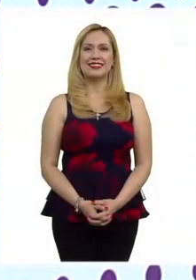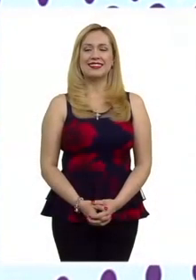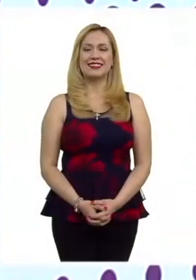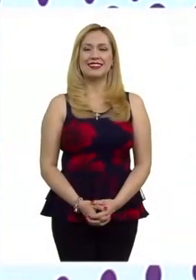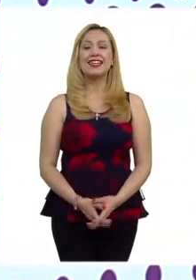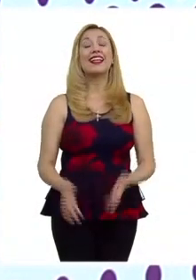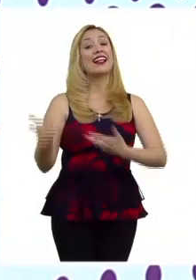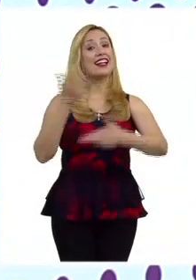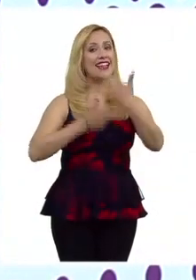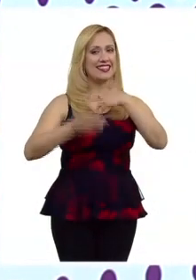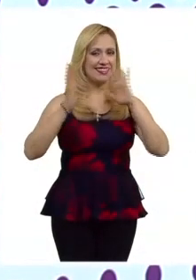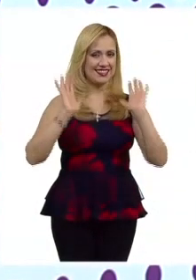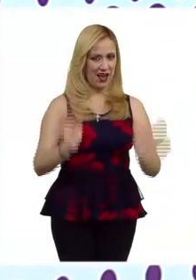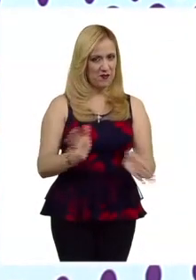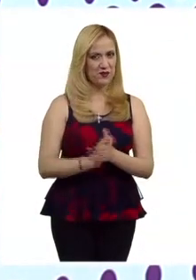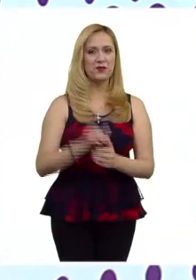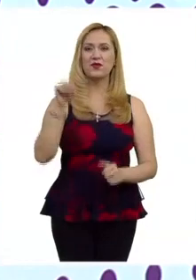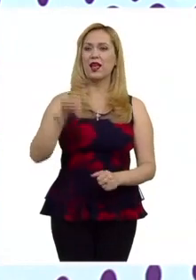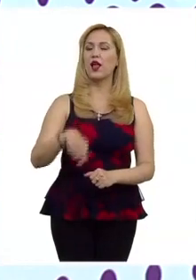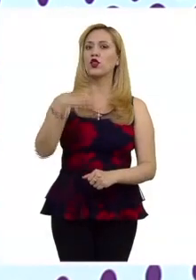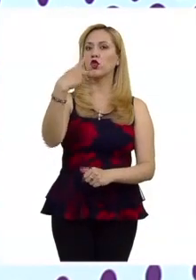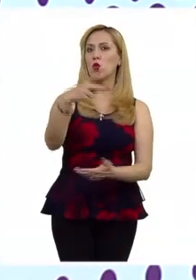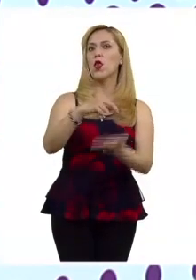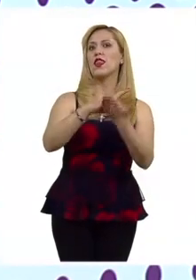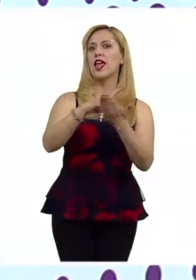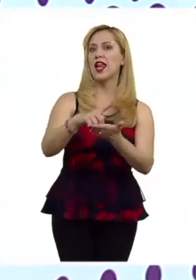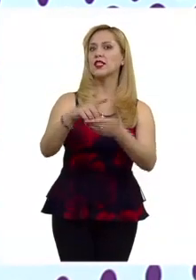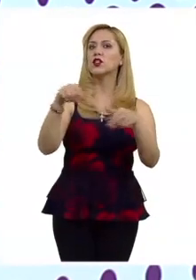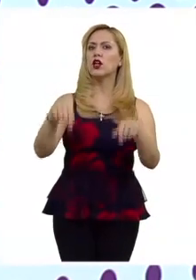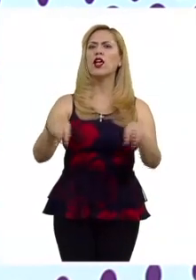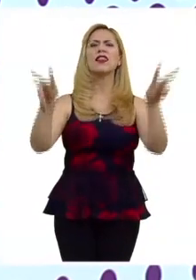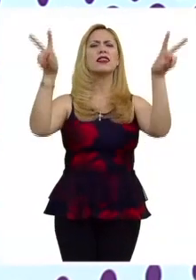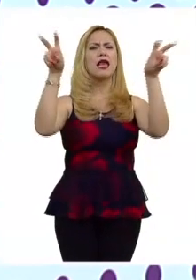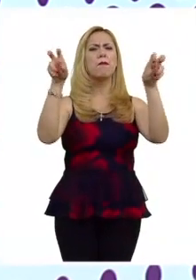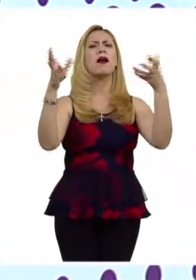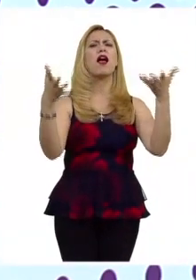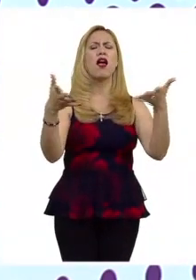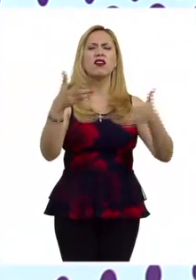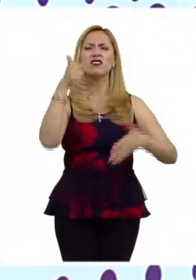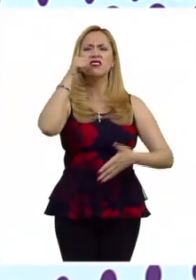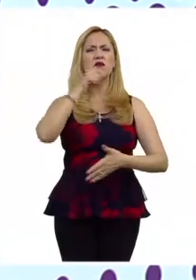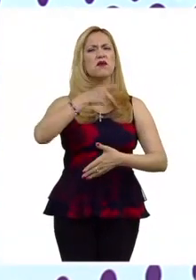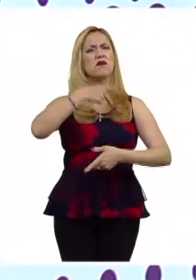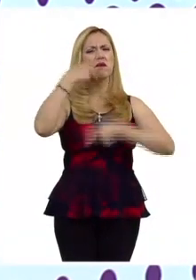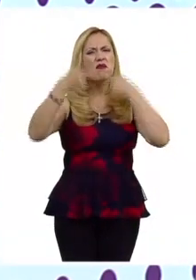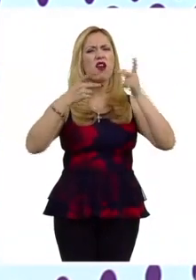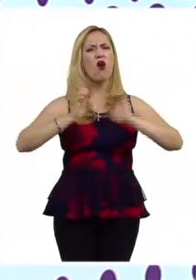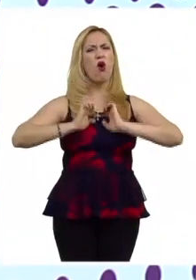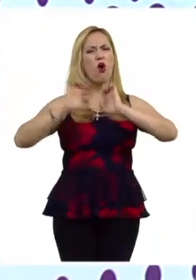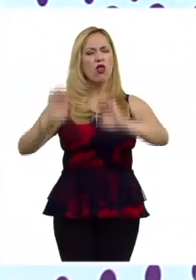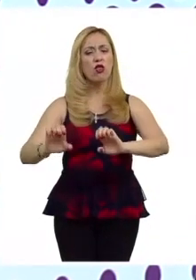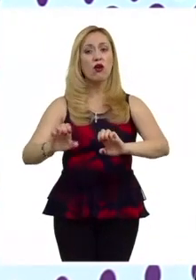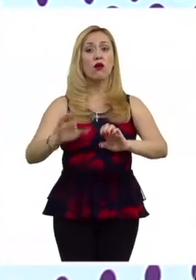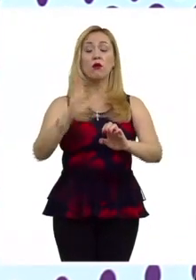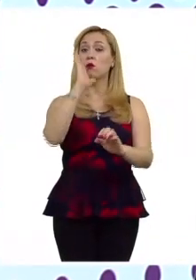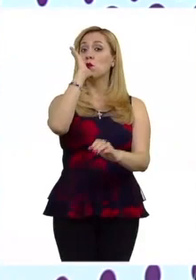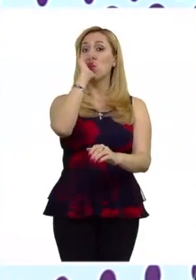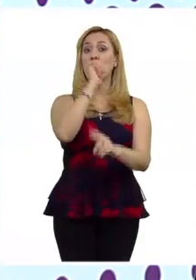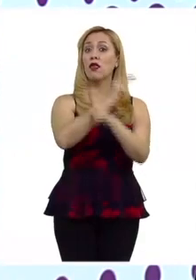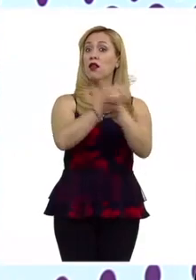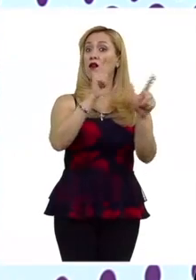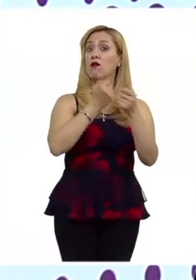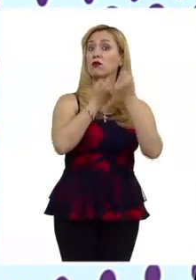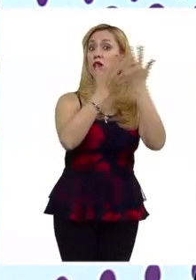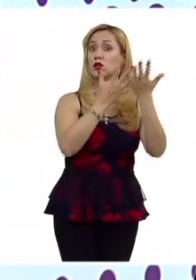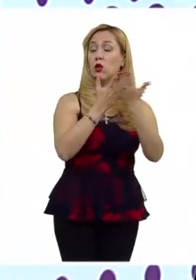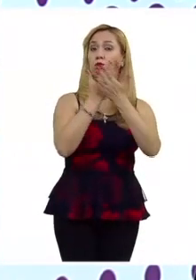Ya regresamos a su programa Tus Derechos, estamos platicando sobre el discurso de odio como una limitación a la libertad de expresión y